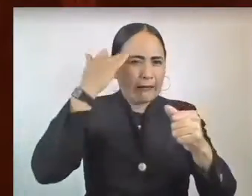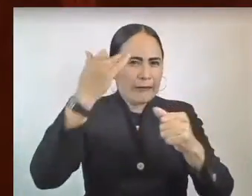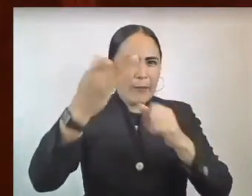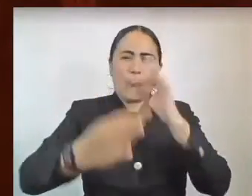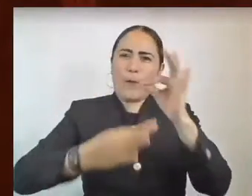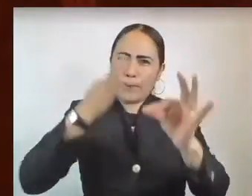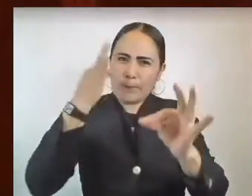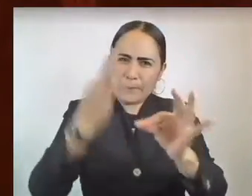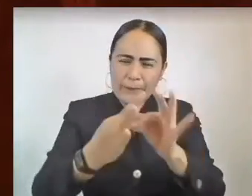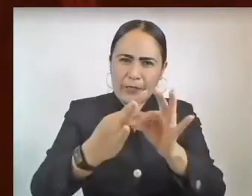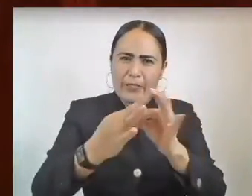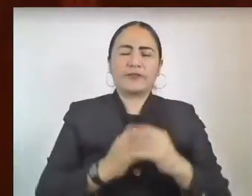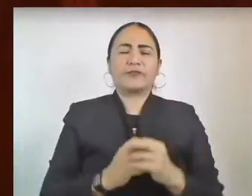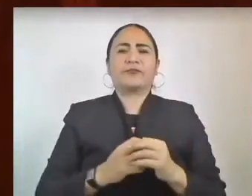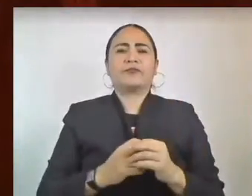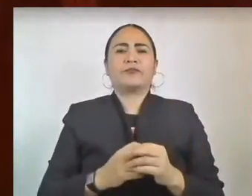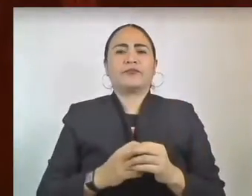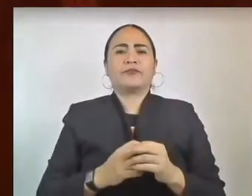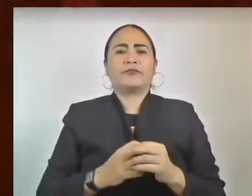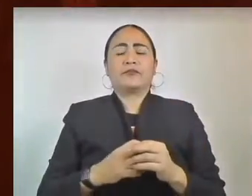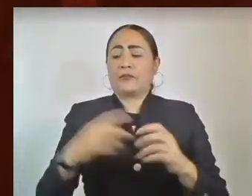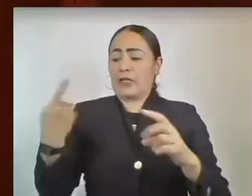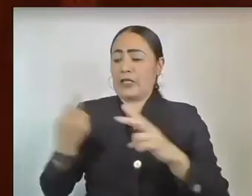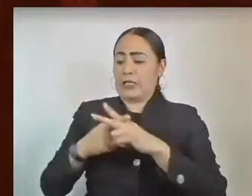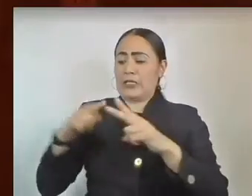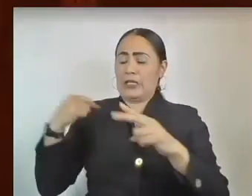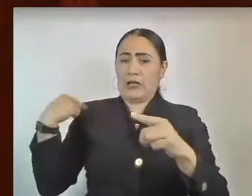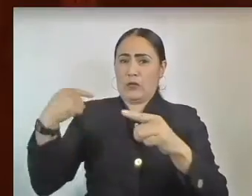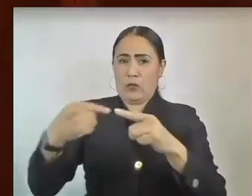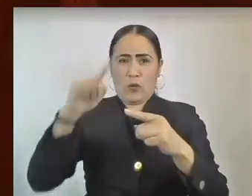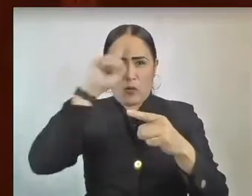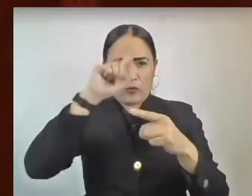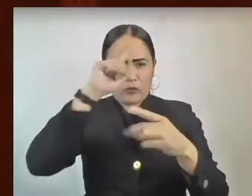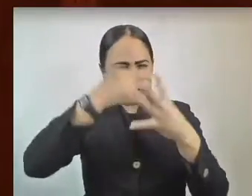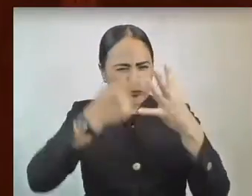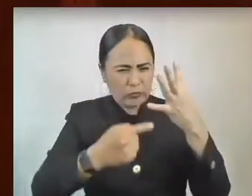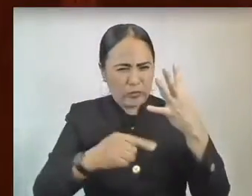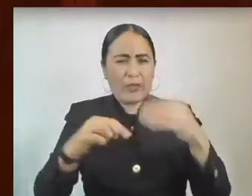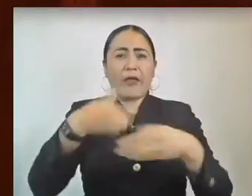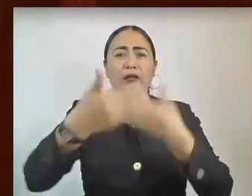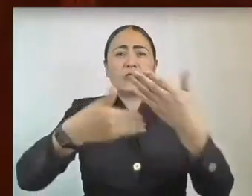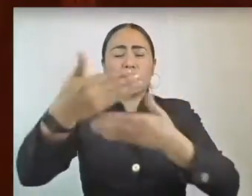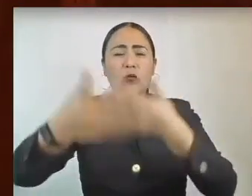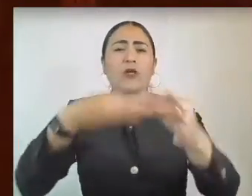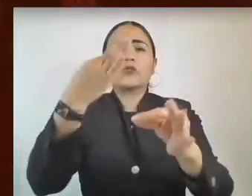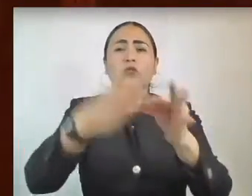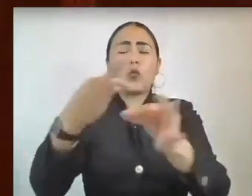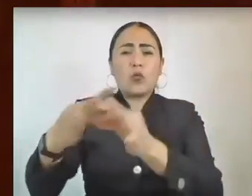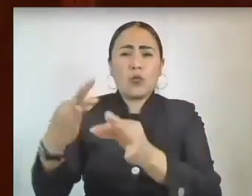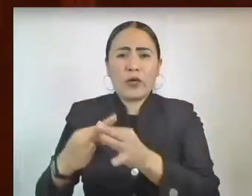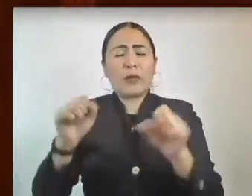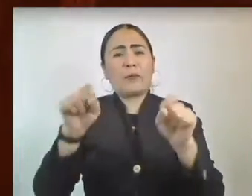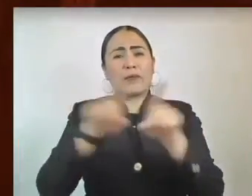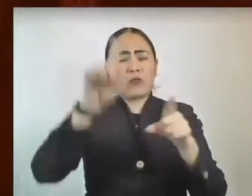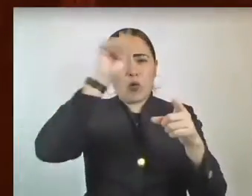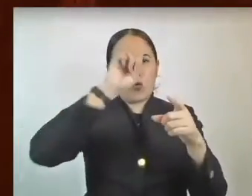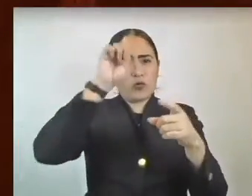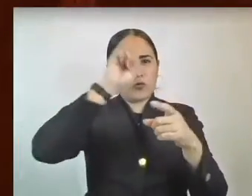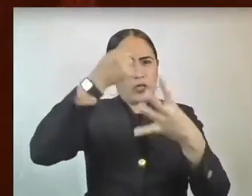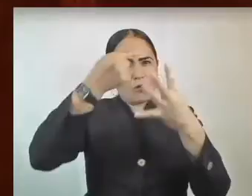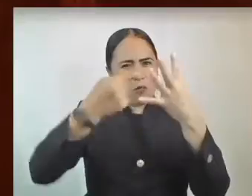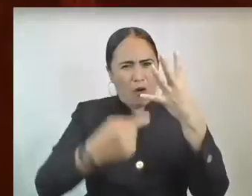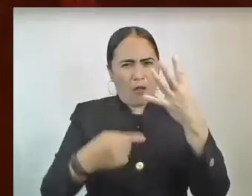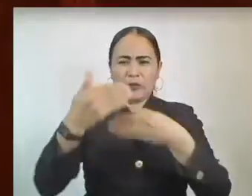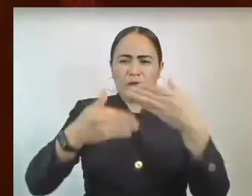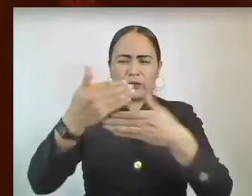subsecuente al que originó las observaciones, las recomendaciones emitidas, asegurando con